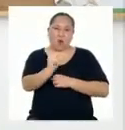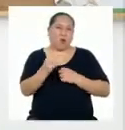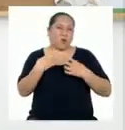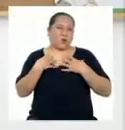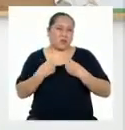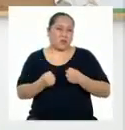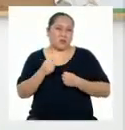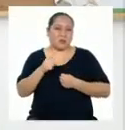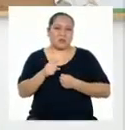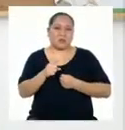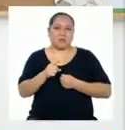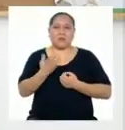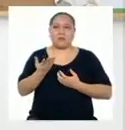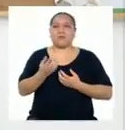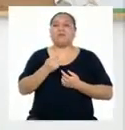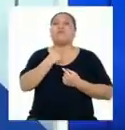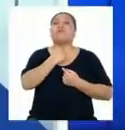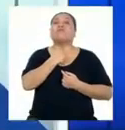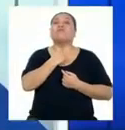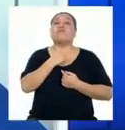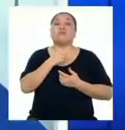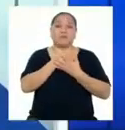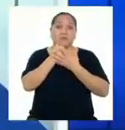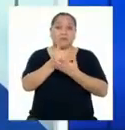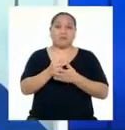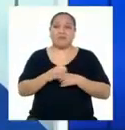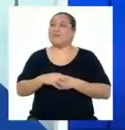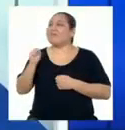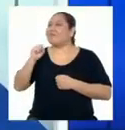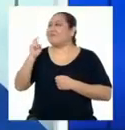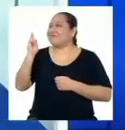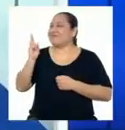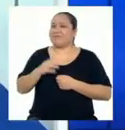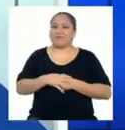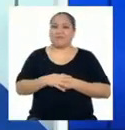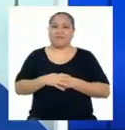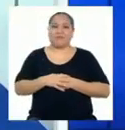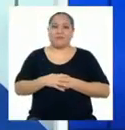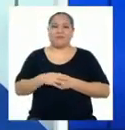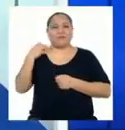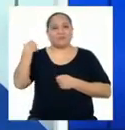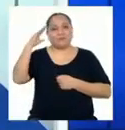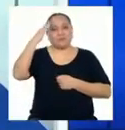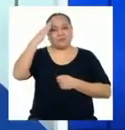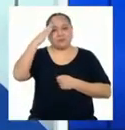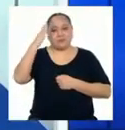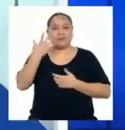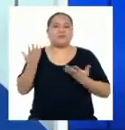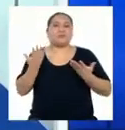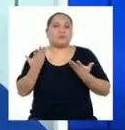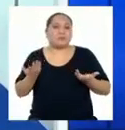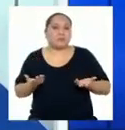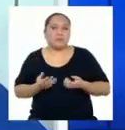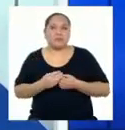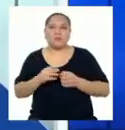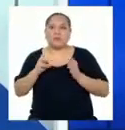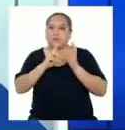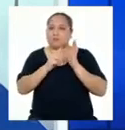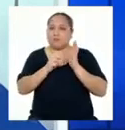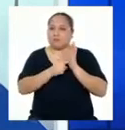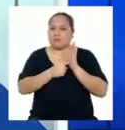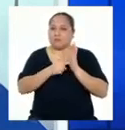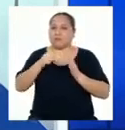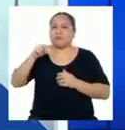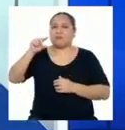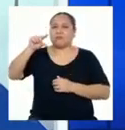podemos hacernos cargo de mantenerla en buen estado. Sí, profesor Gustavo. Yo ya sé dónde está la tiroides y qué es una glándula.